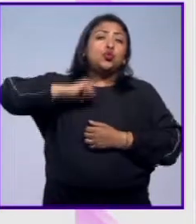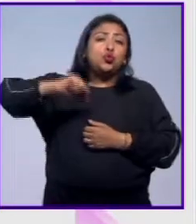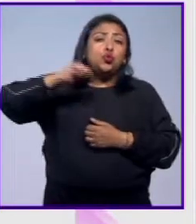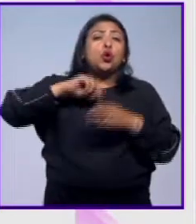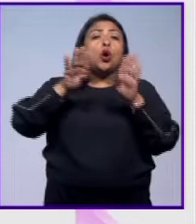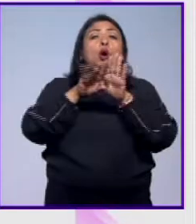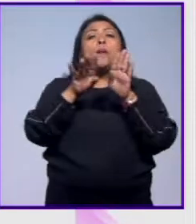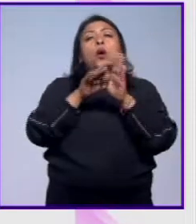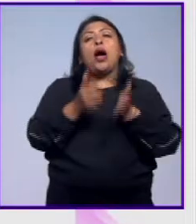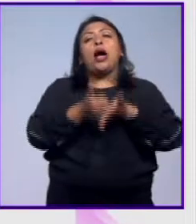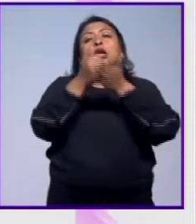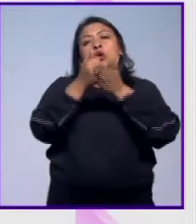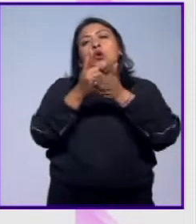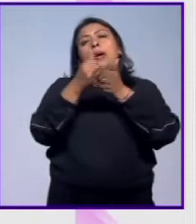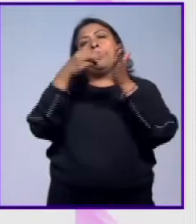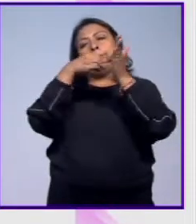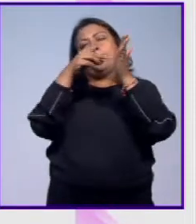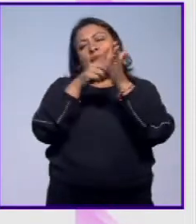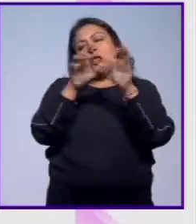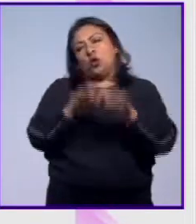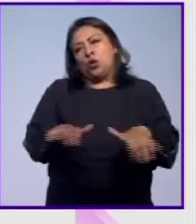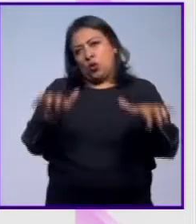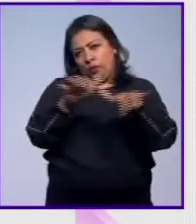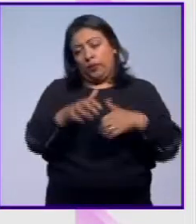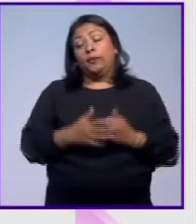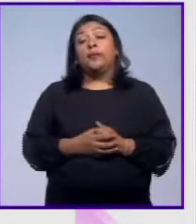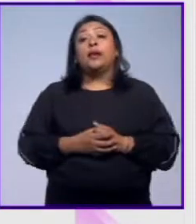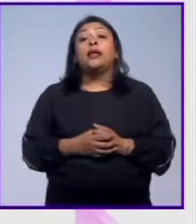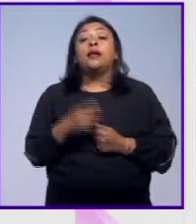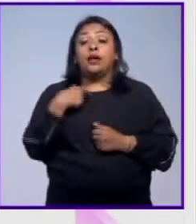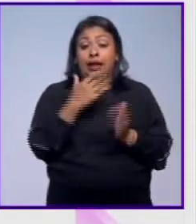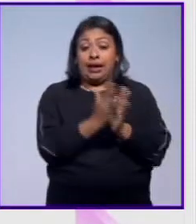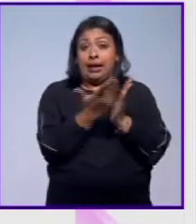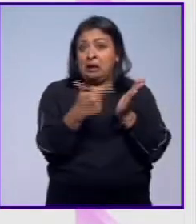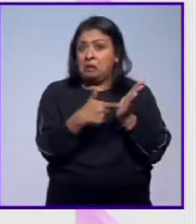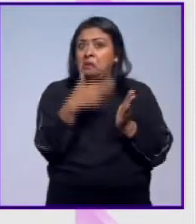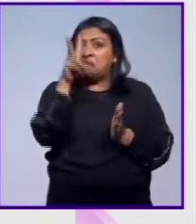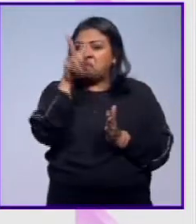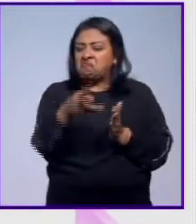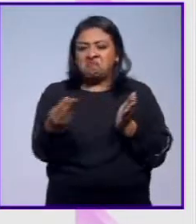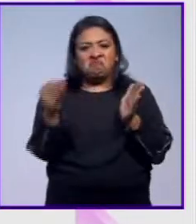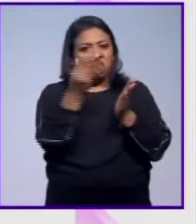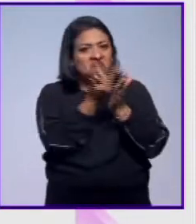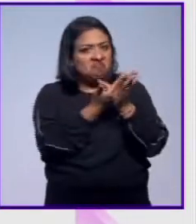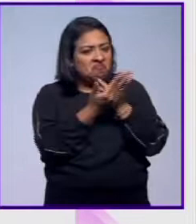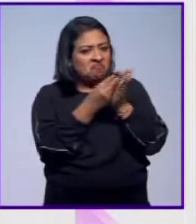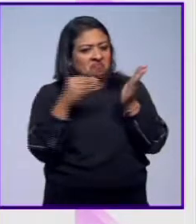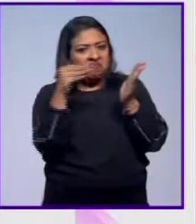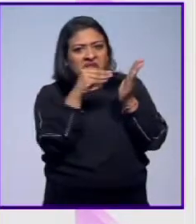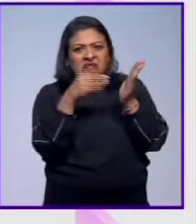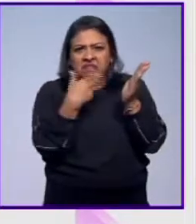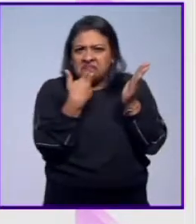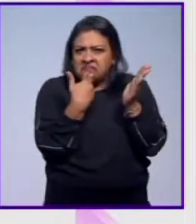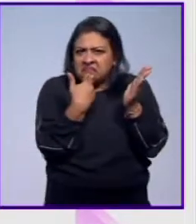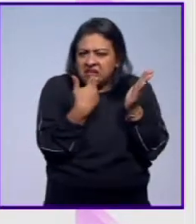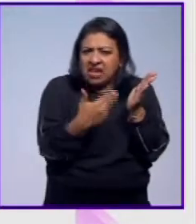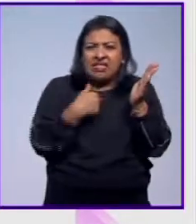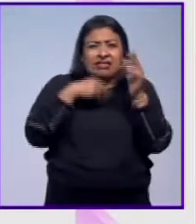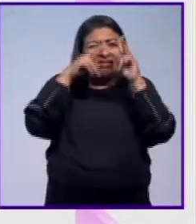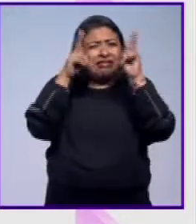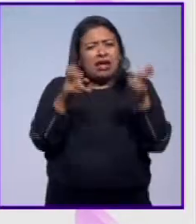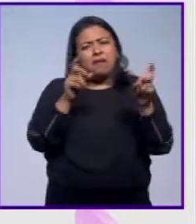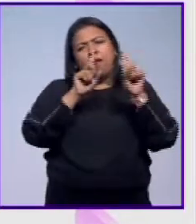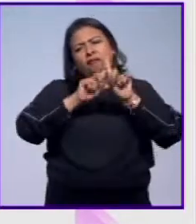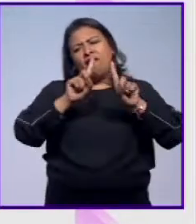métodos computacionales. Entonces, el libro además está muy bien ilustrado, ¿verdad? Y los temas son de una